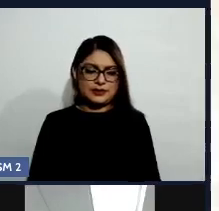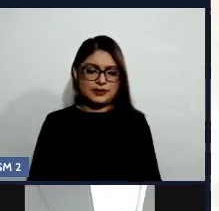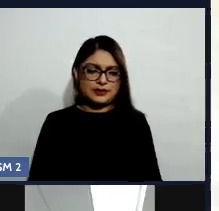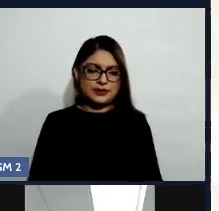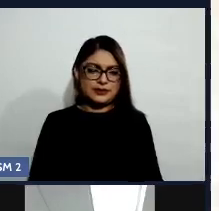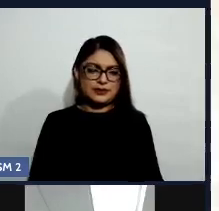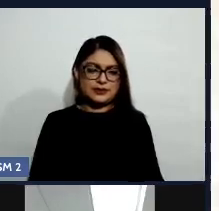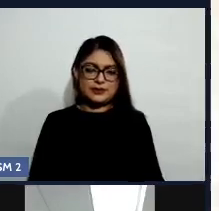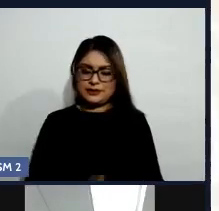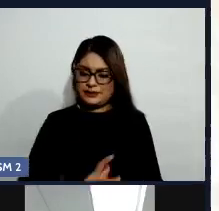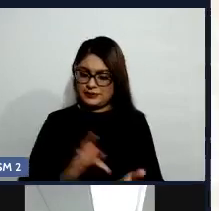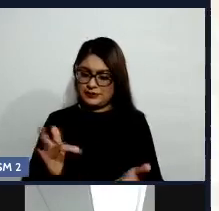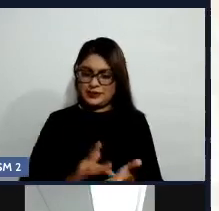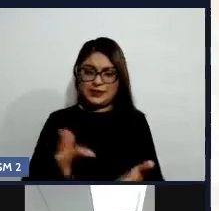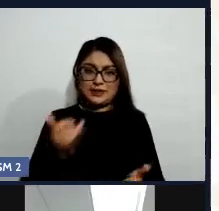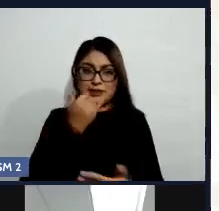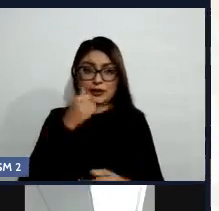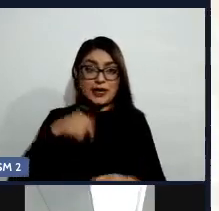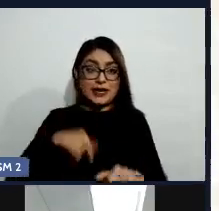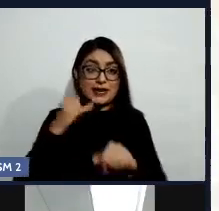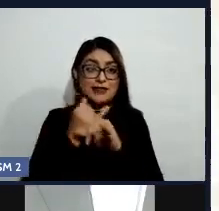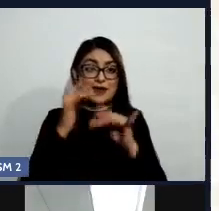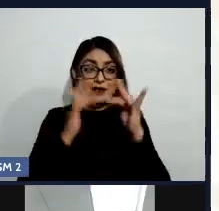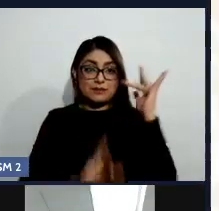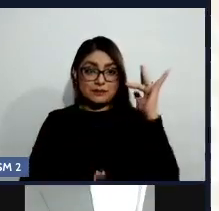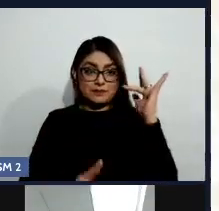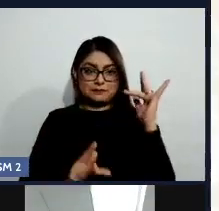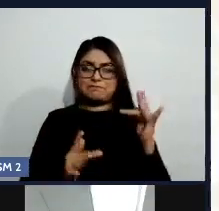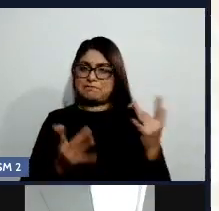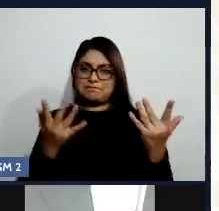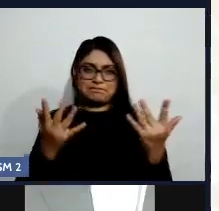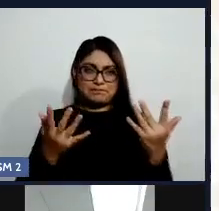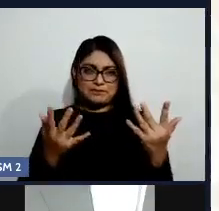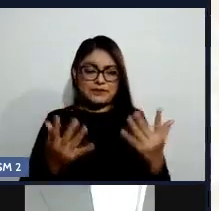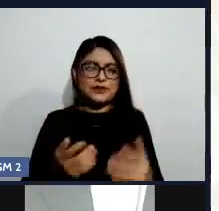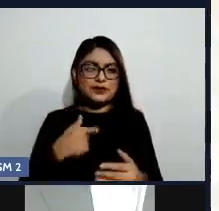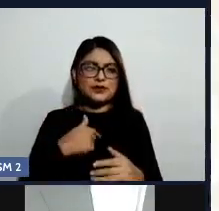acá se nos fue el internet de momento, pero ya cambié de dispositivo.